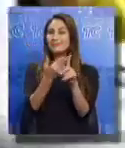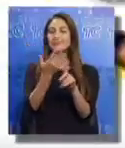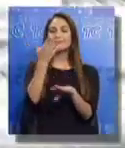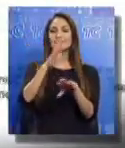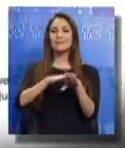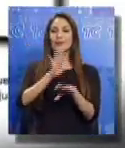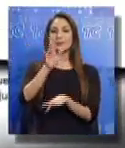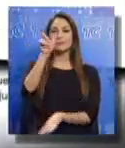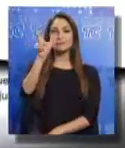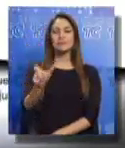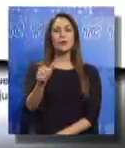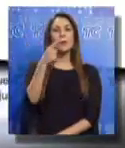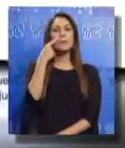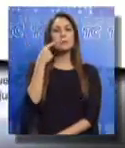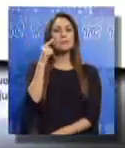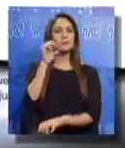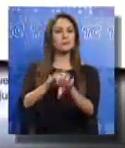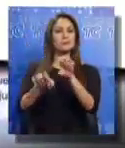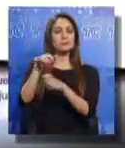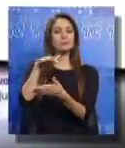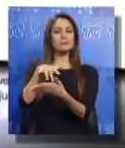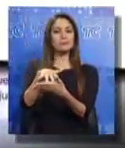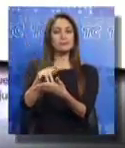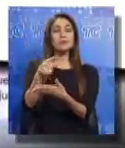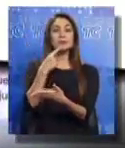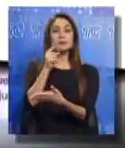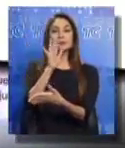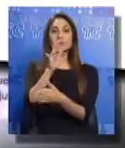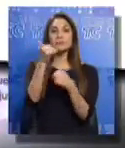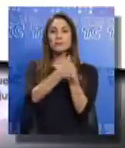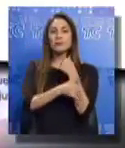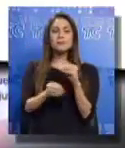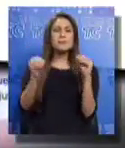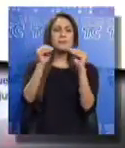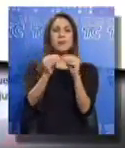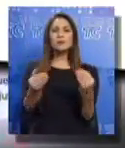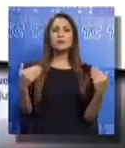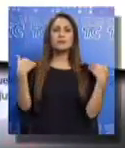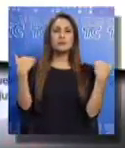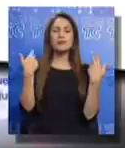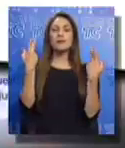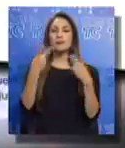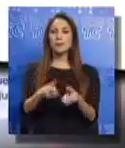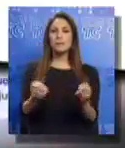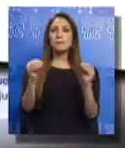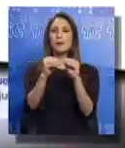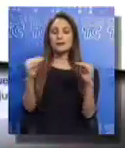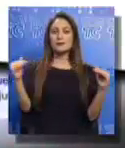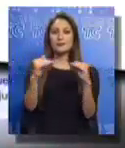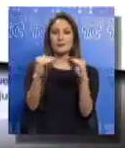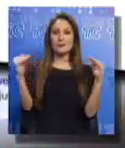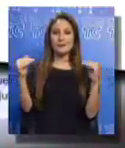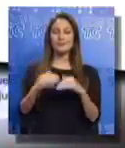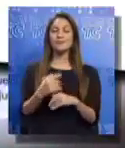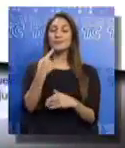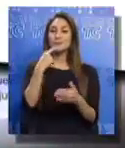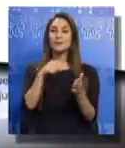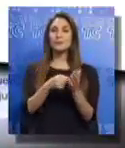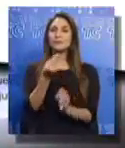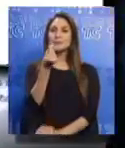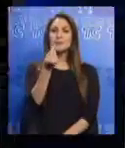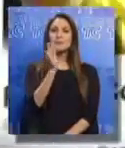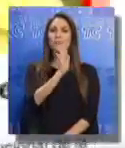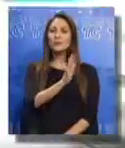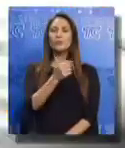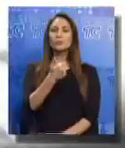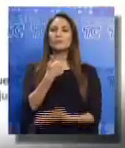a Jeffrey Sachs, uno de los autores del reporte, los países más felices son también los más igualitarios. ¿Cómo se financia el estado